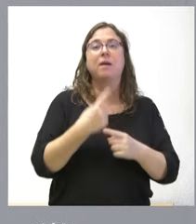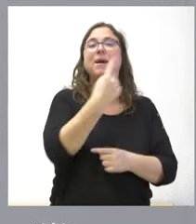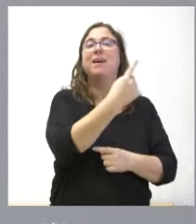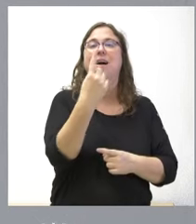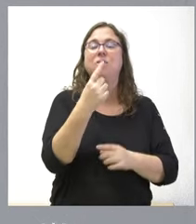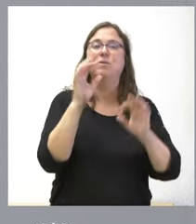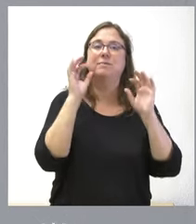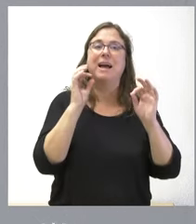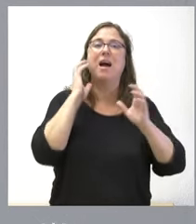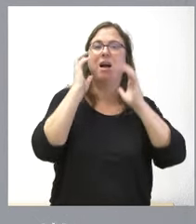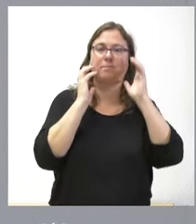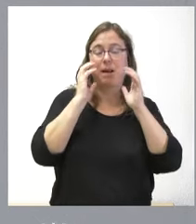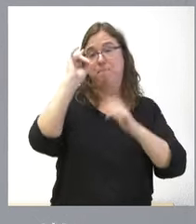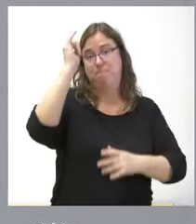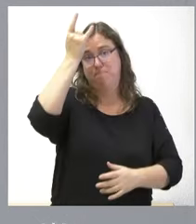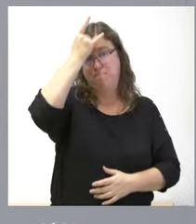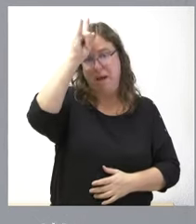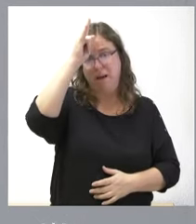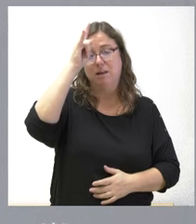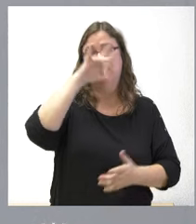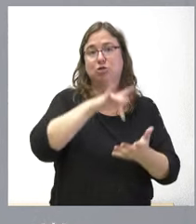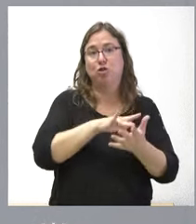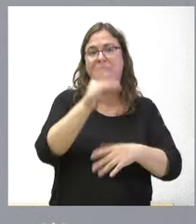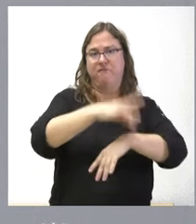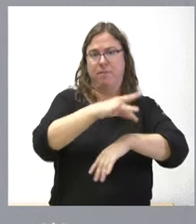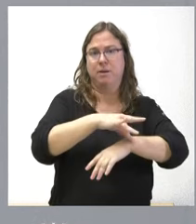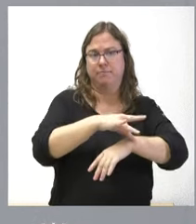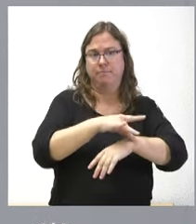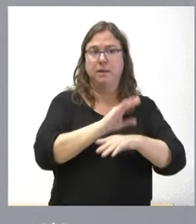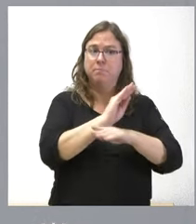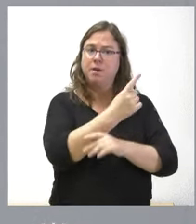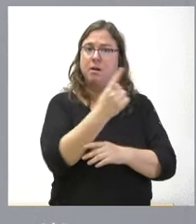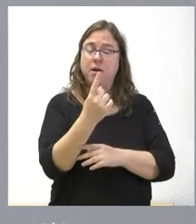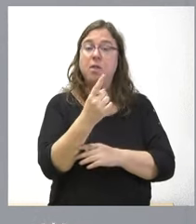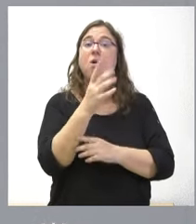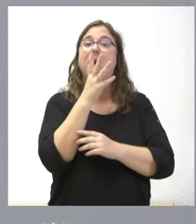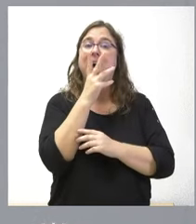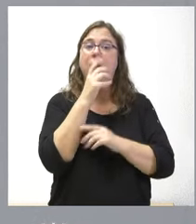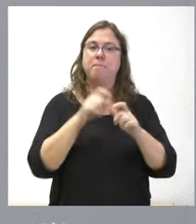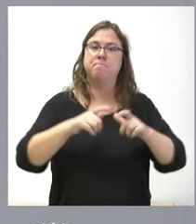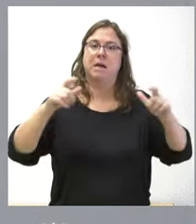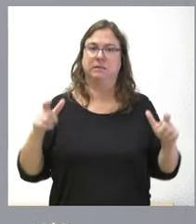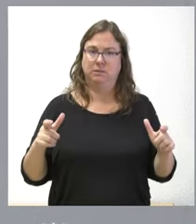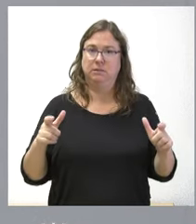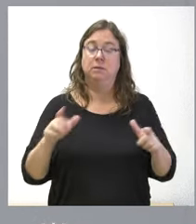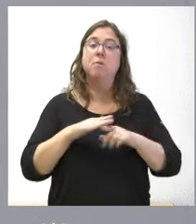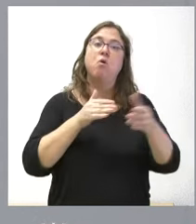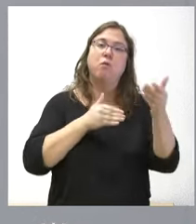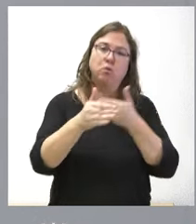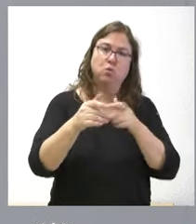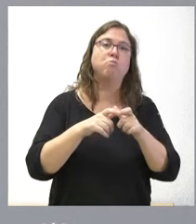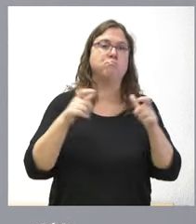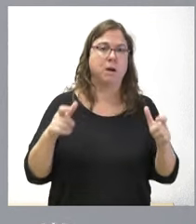de las vacas que habían tenido la enfermedad Esto ahora lo vamos a extender también para el futuro y por tanto